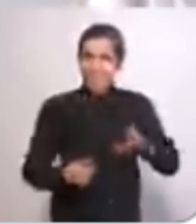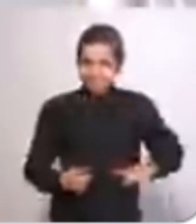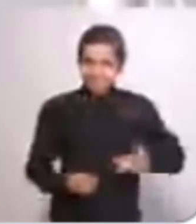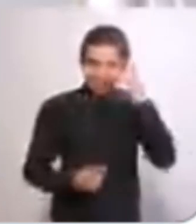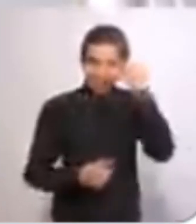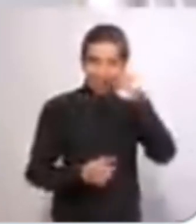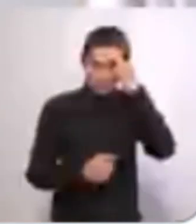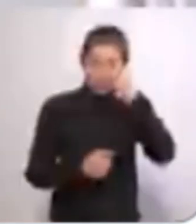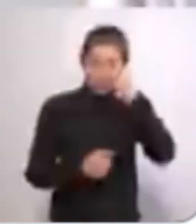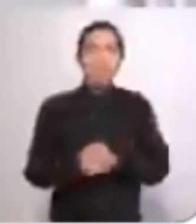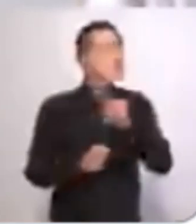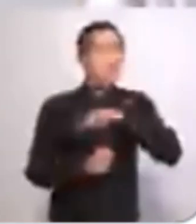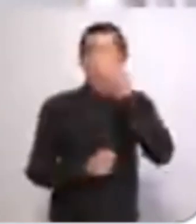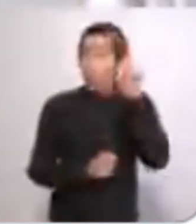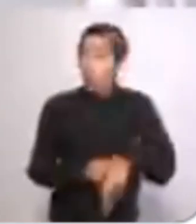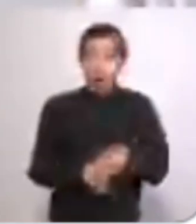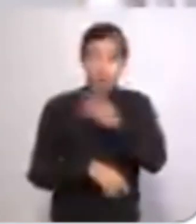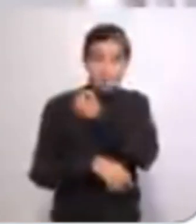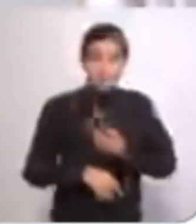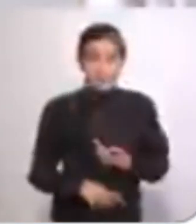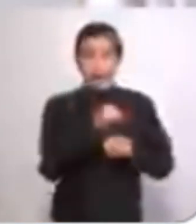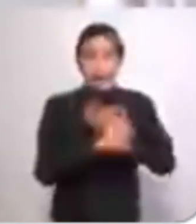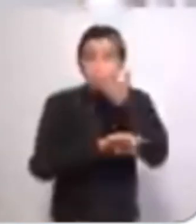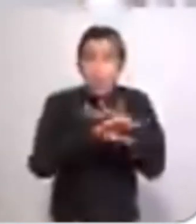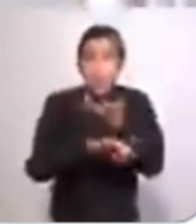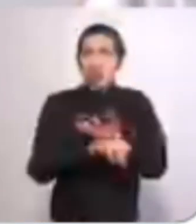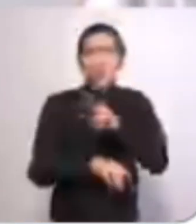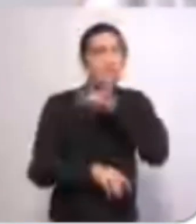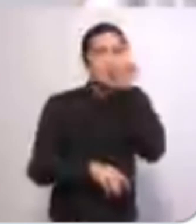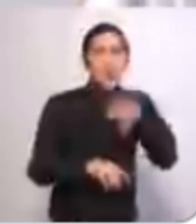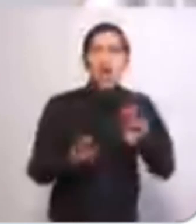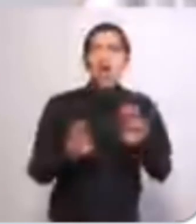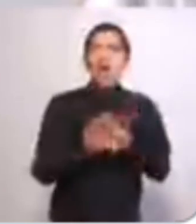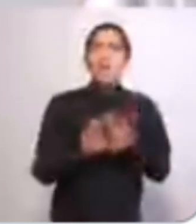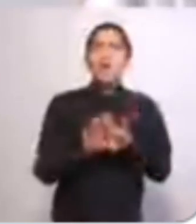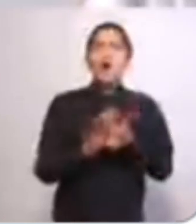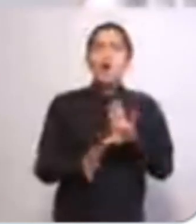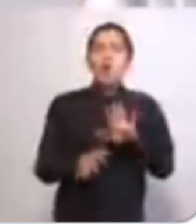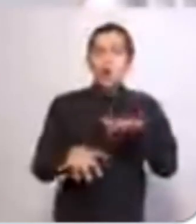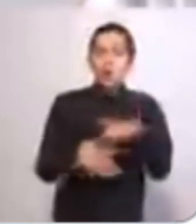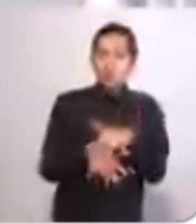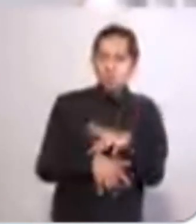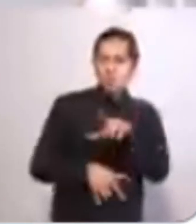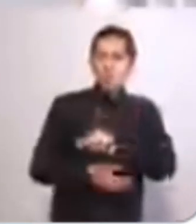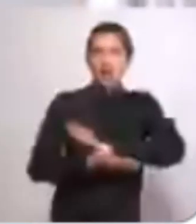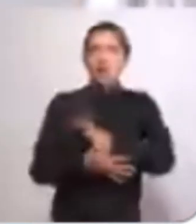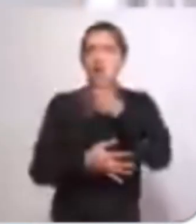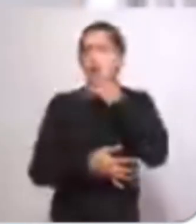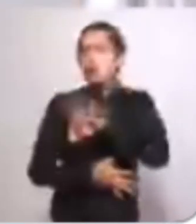Nunca ningún presidente de Estados Unidos nos ha tratado de forma tan irrespetuosa y grosera.